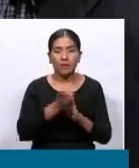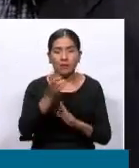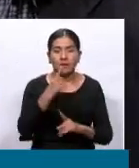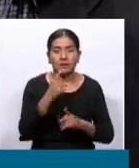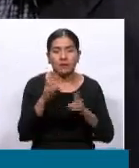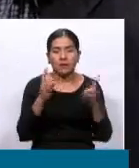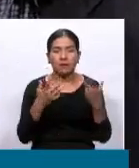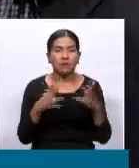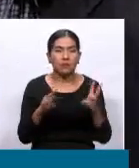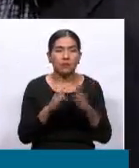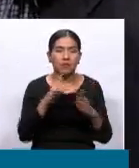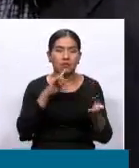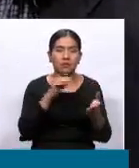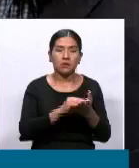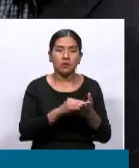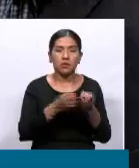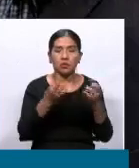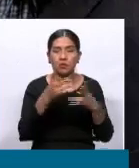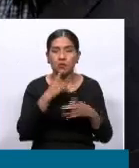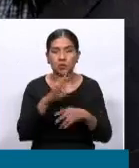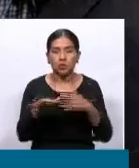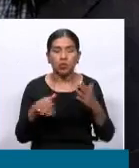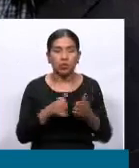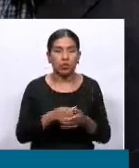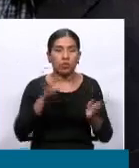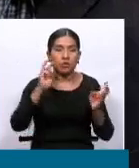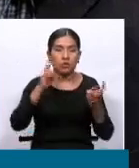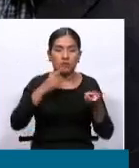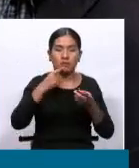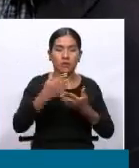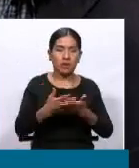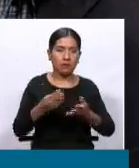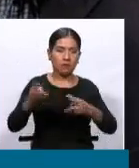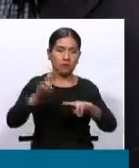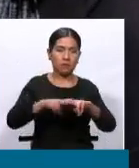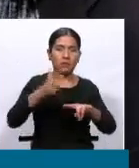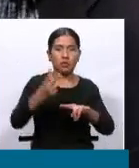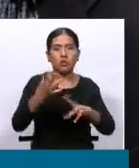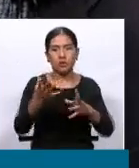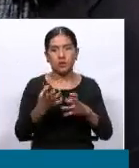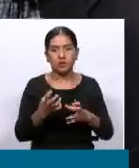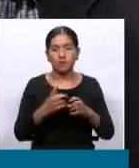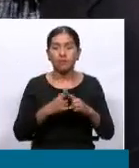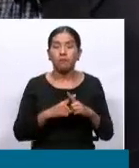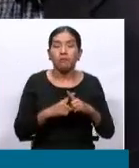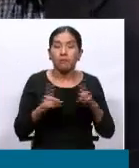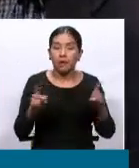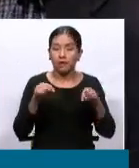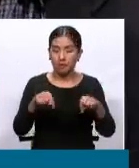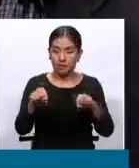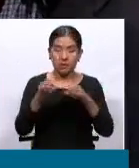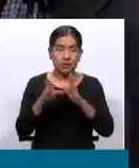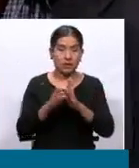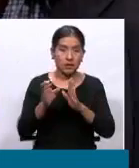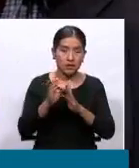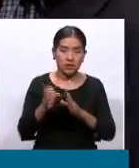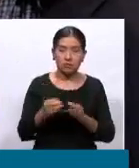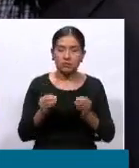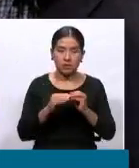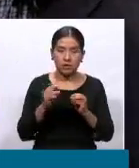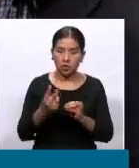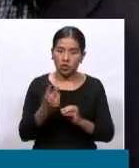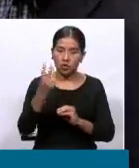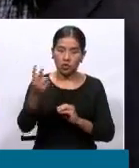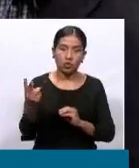una asignación de dos escaños adicionales al departamento de Santa Cruz. Si este censo le da otros dos